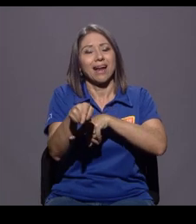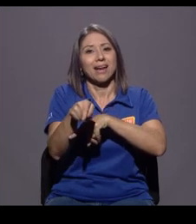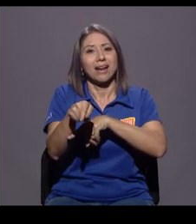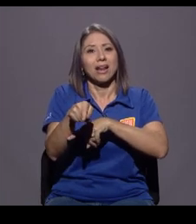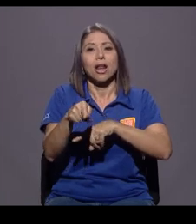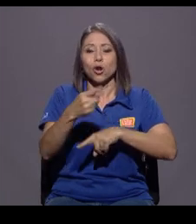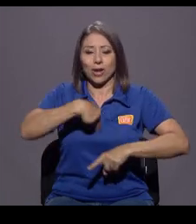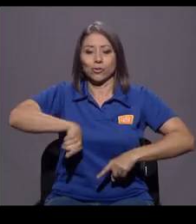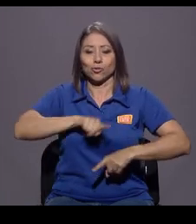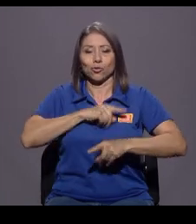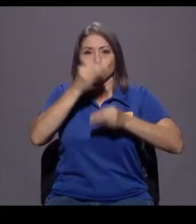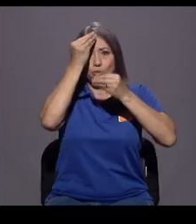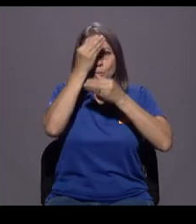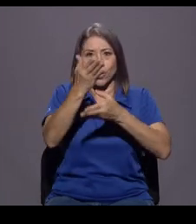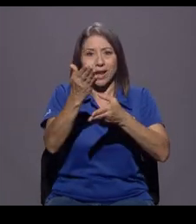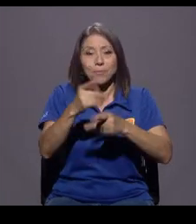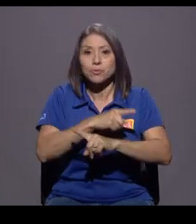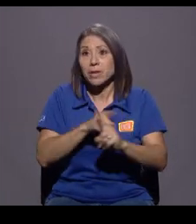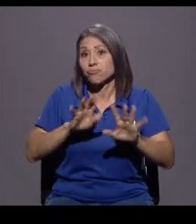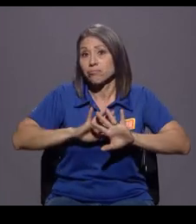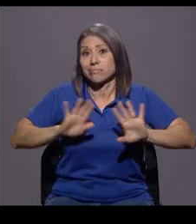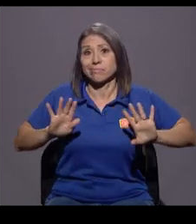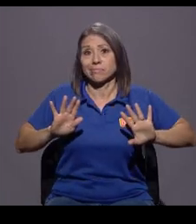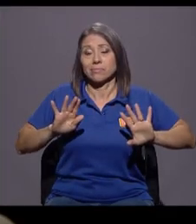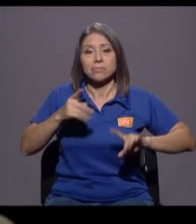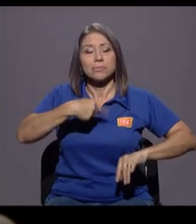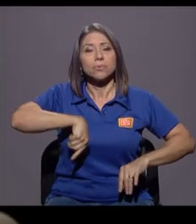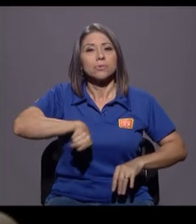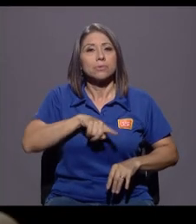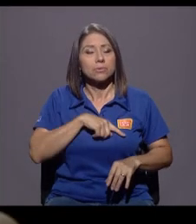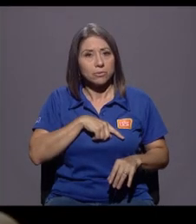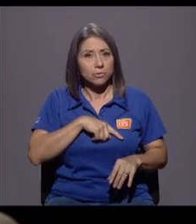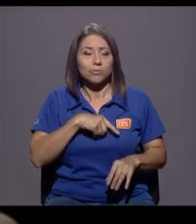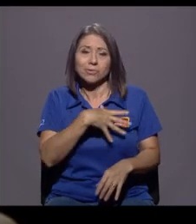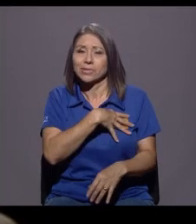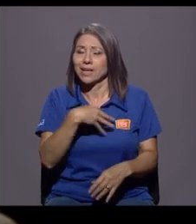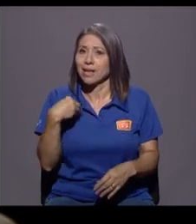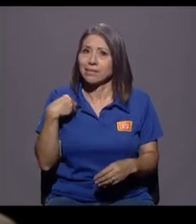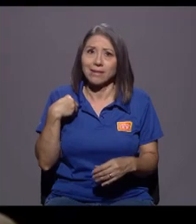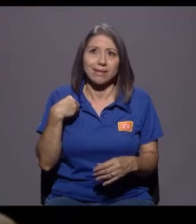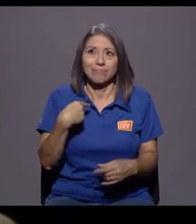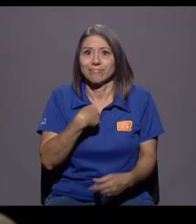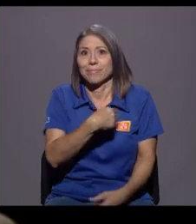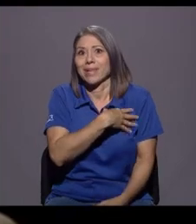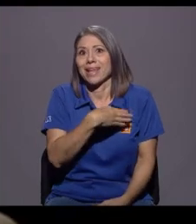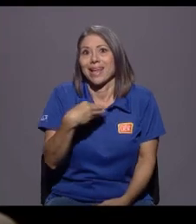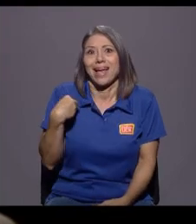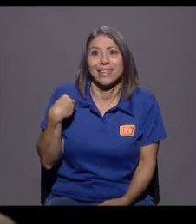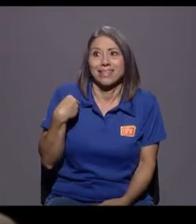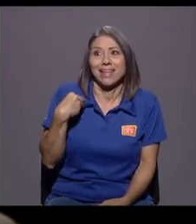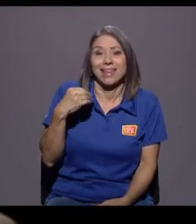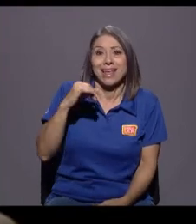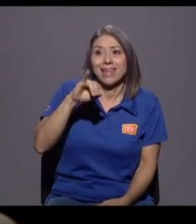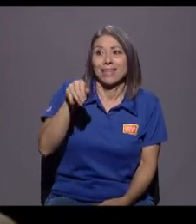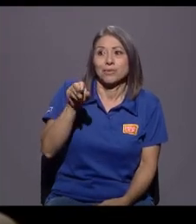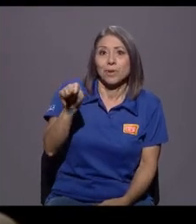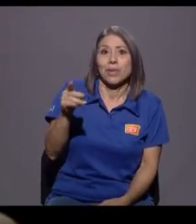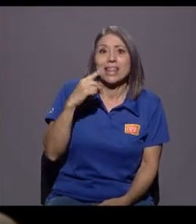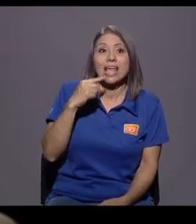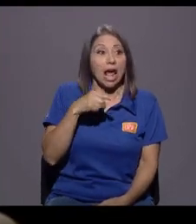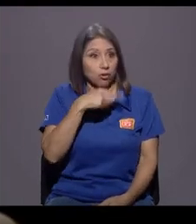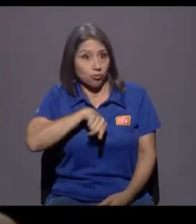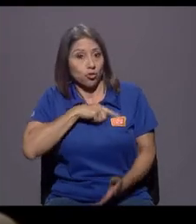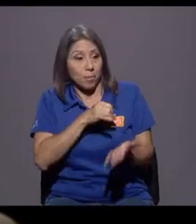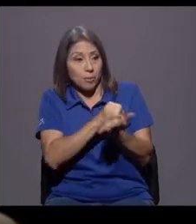Pero hasta ahí. Nosotros hemos... O nos encantaría... A mí me encantaría que de esa manera me digan, lo vamos a investigar. Investiguen todo,